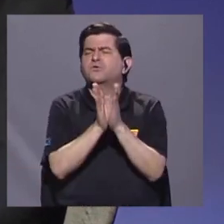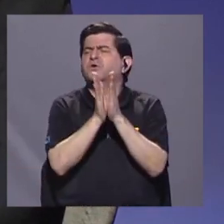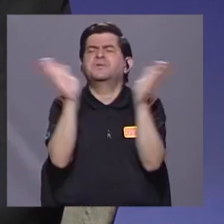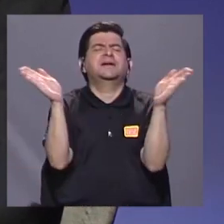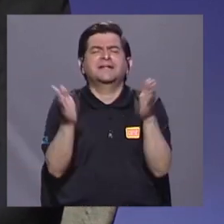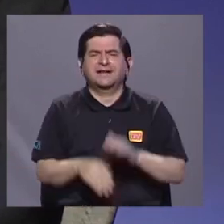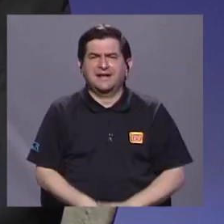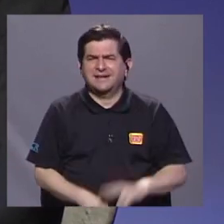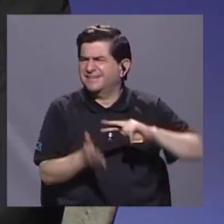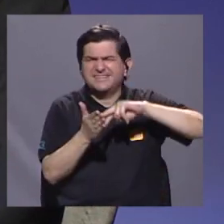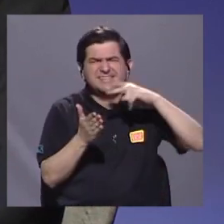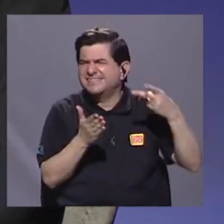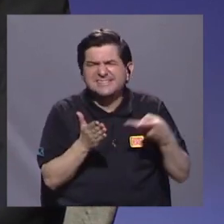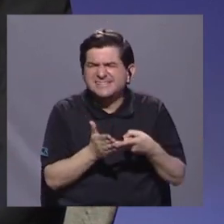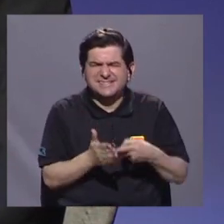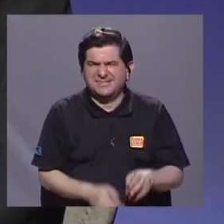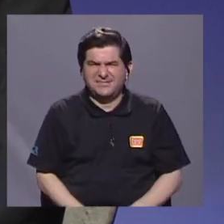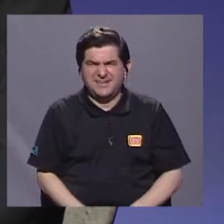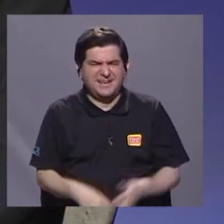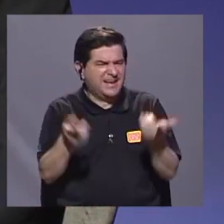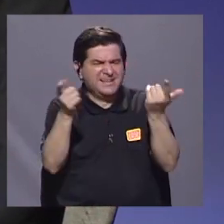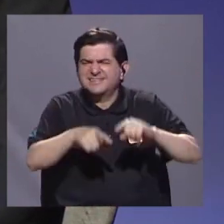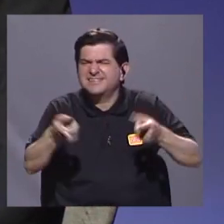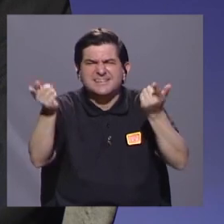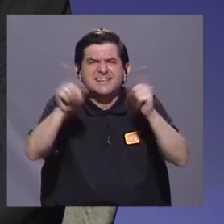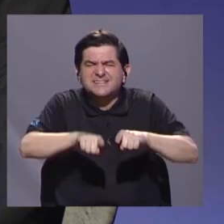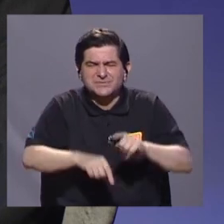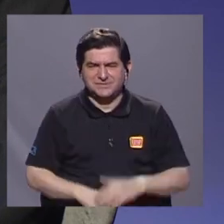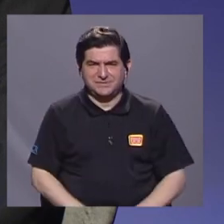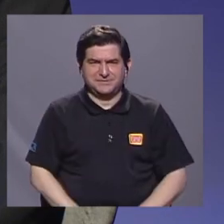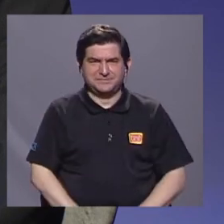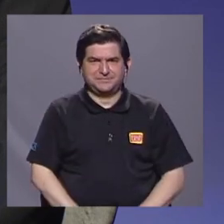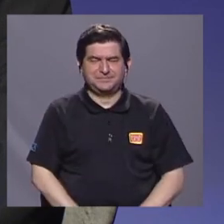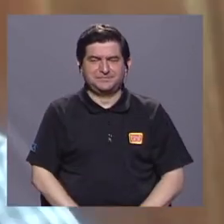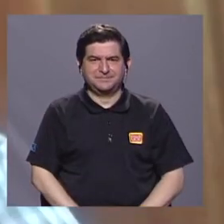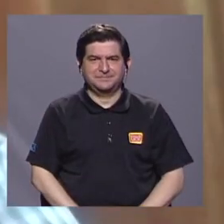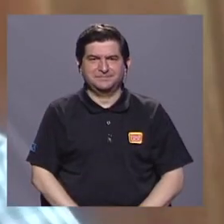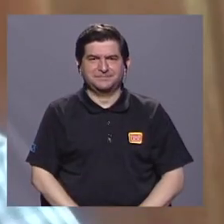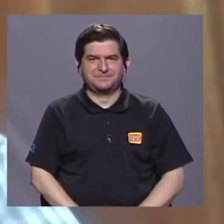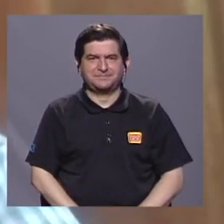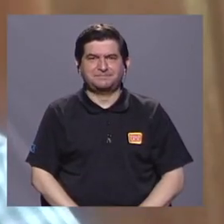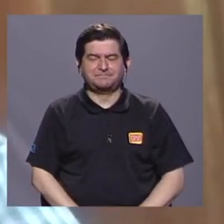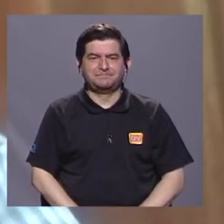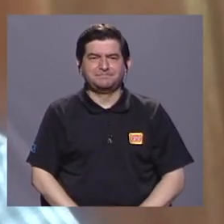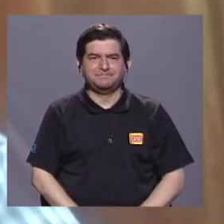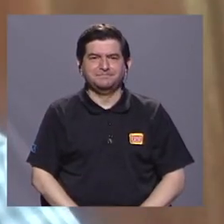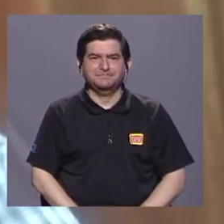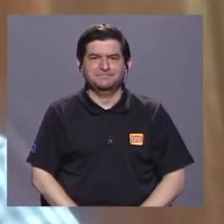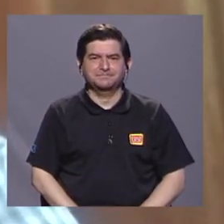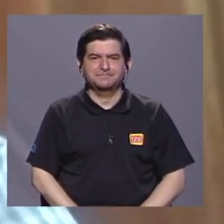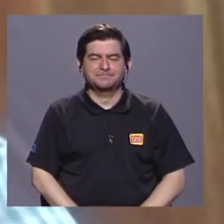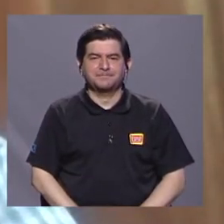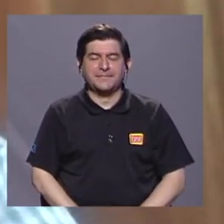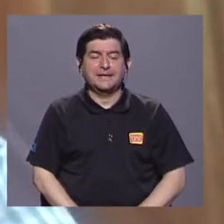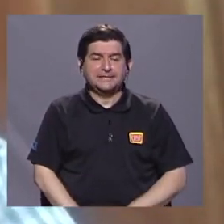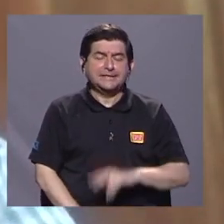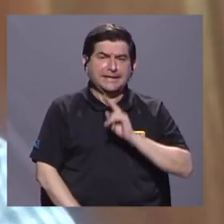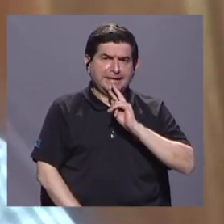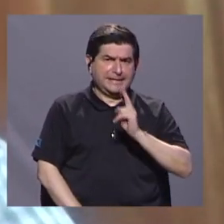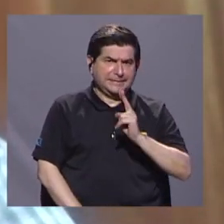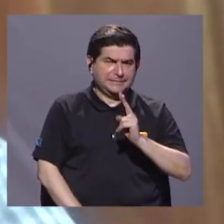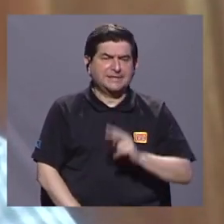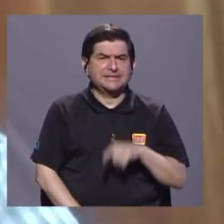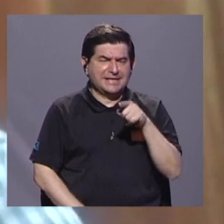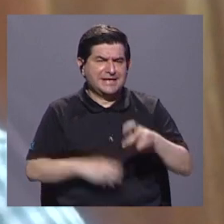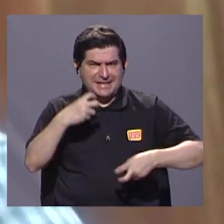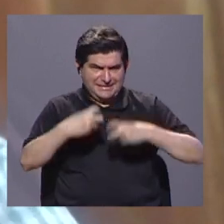Explíquenos un poquito qué es lo que ocurre en esta dinámica. Sí, realmente este es un